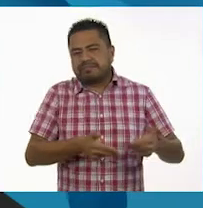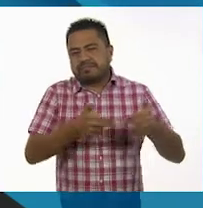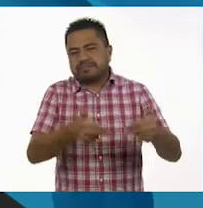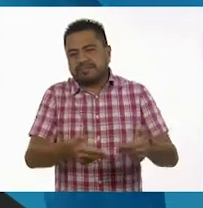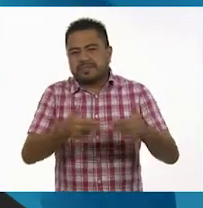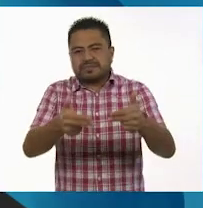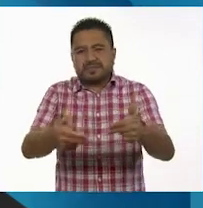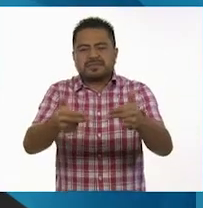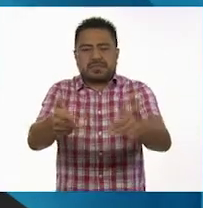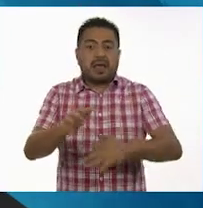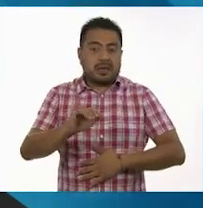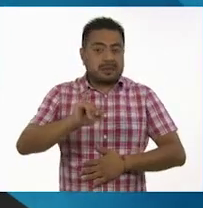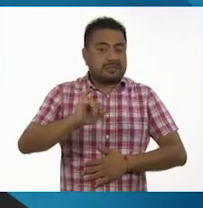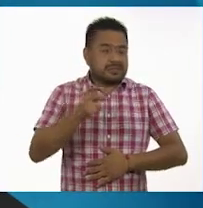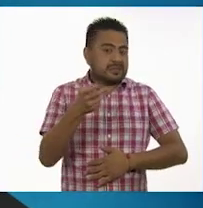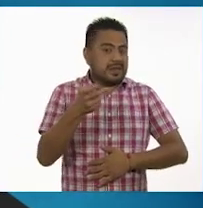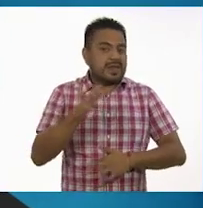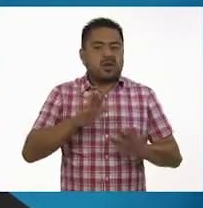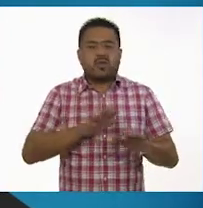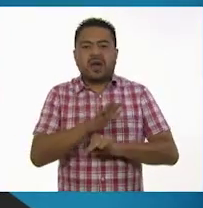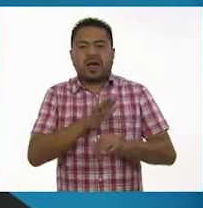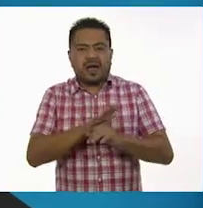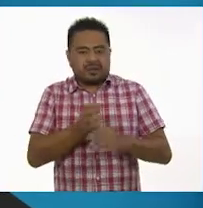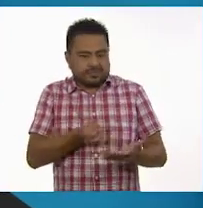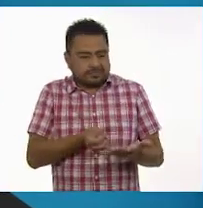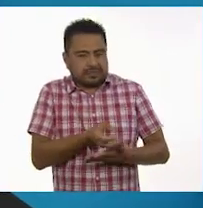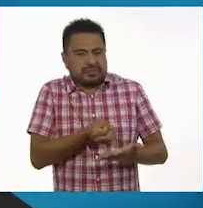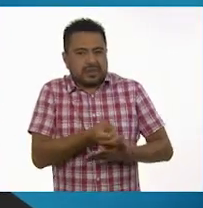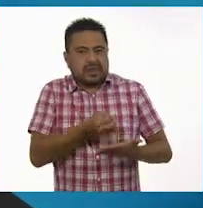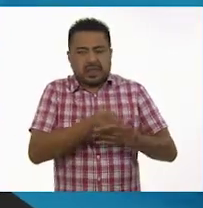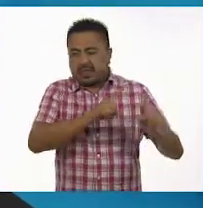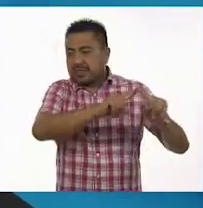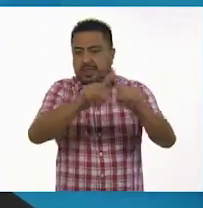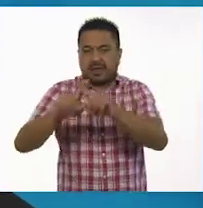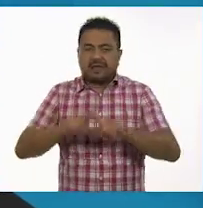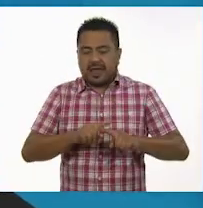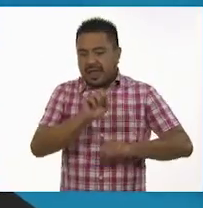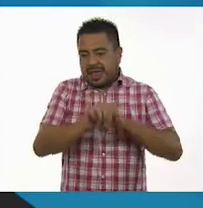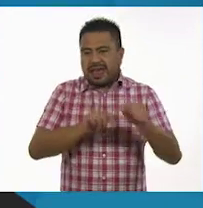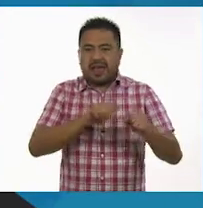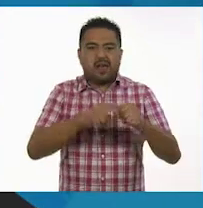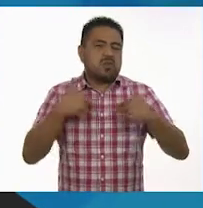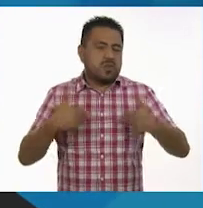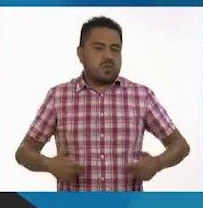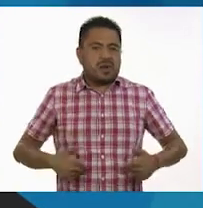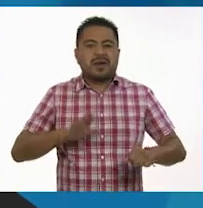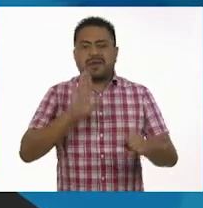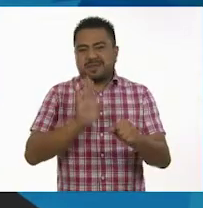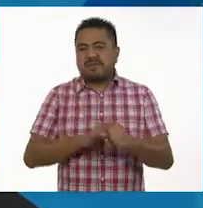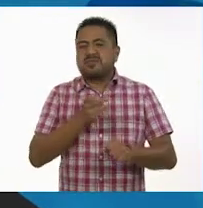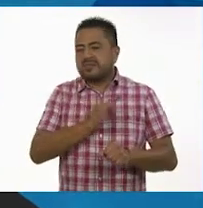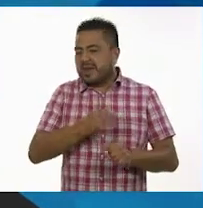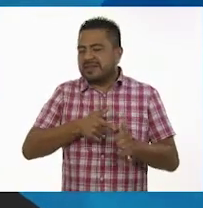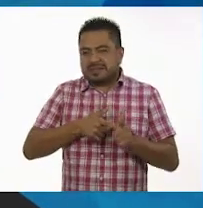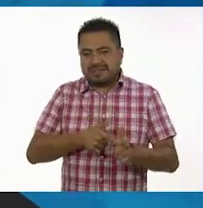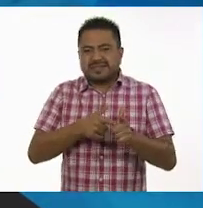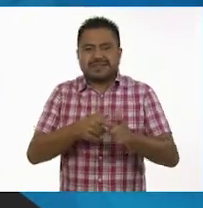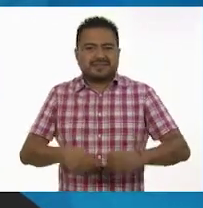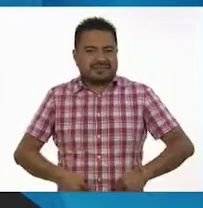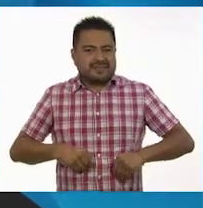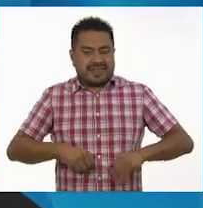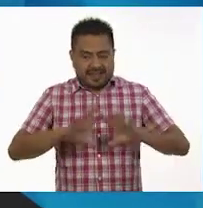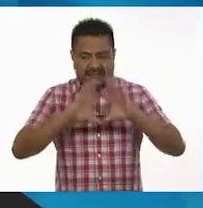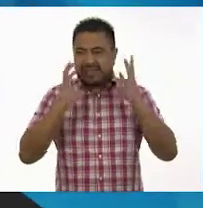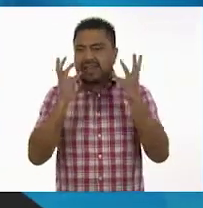generación. Pues sí. Mediante la reproducción, las diferentes especies de seres vivos pueden seguir sobreviviendo en la